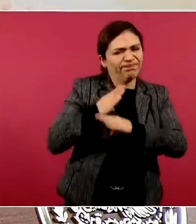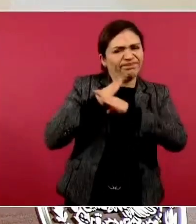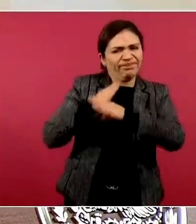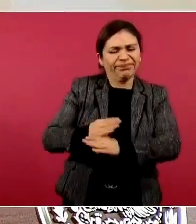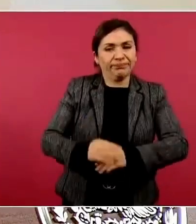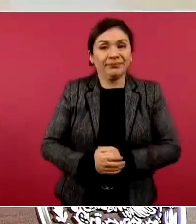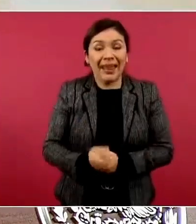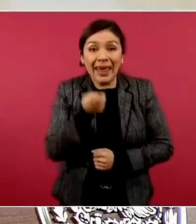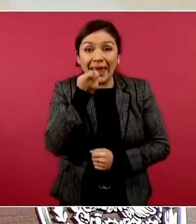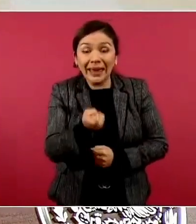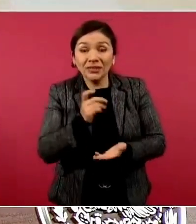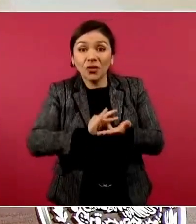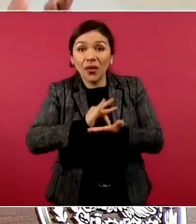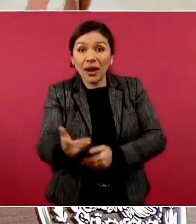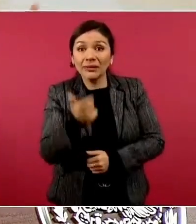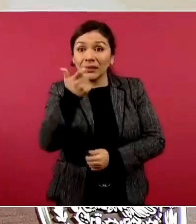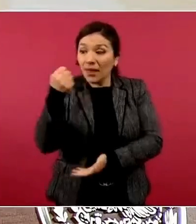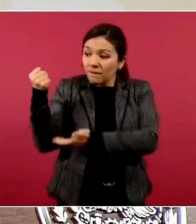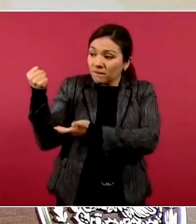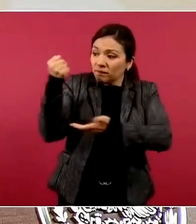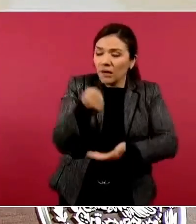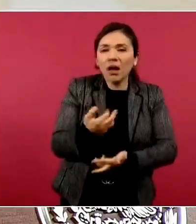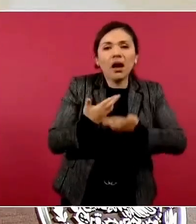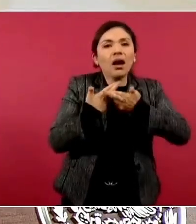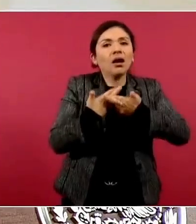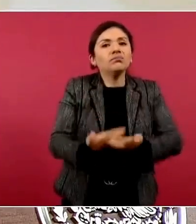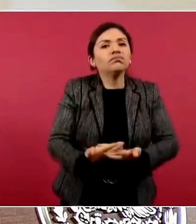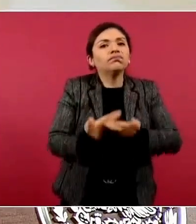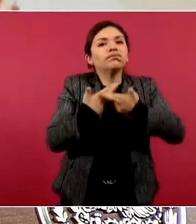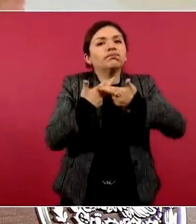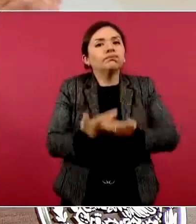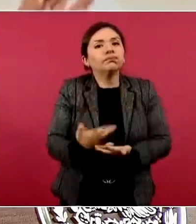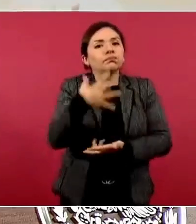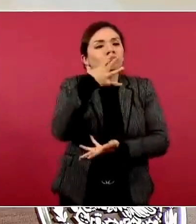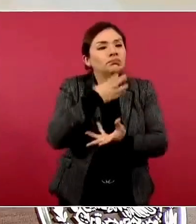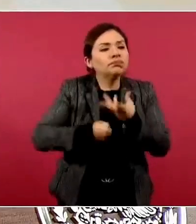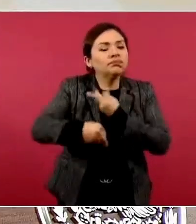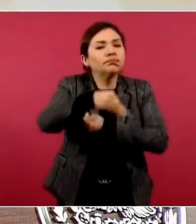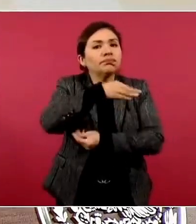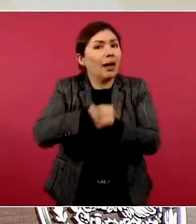presupuesto rinde. Eso es todo.